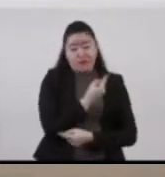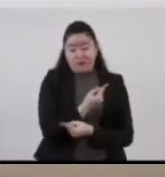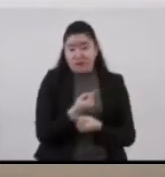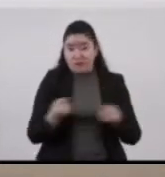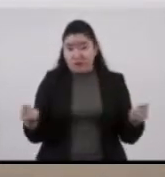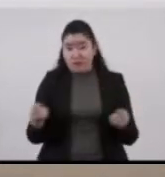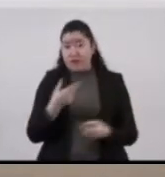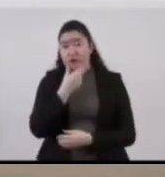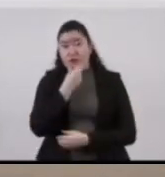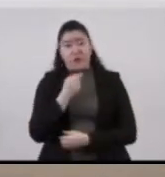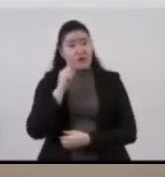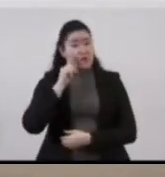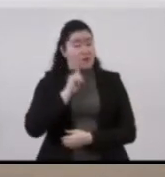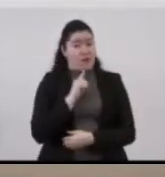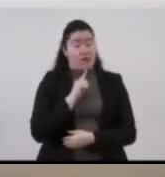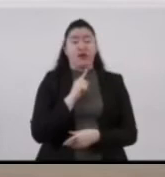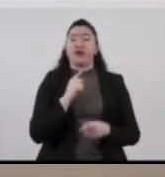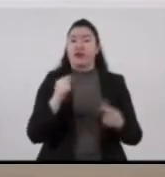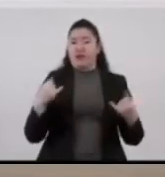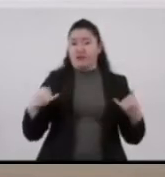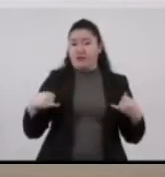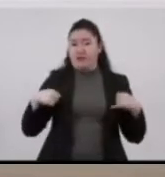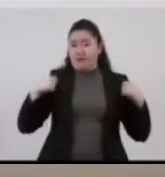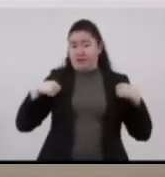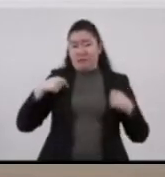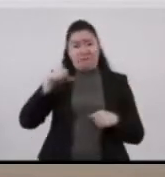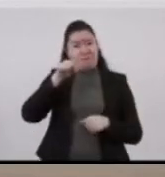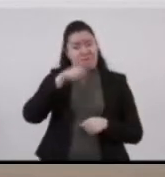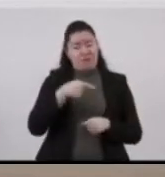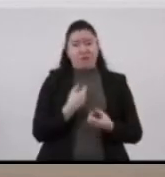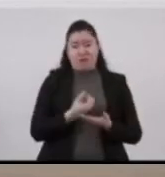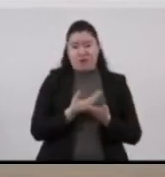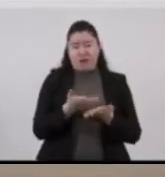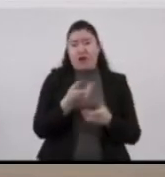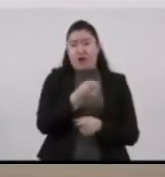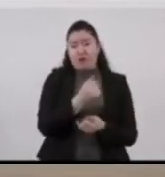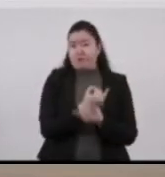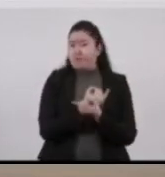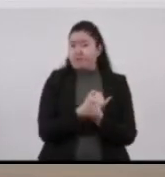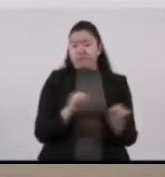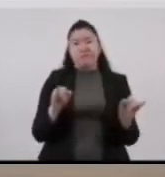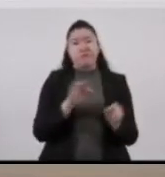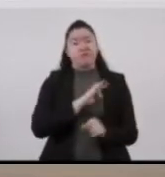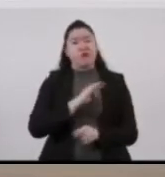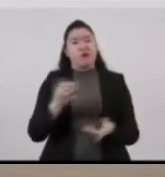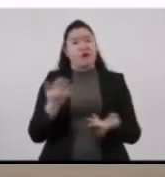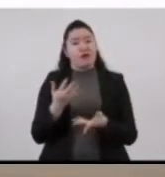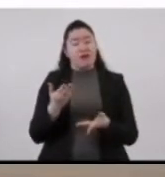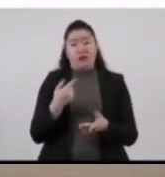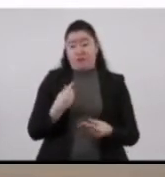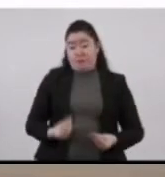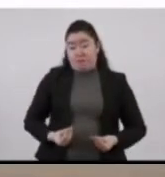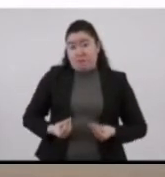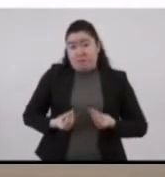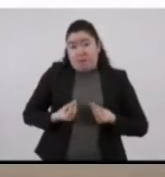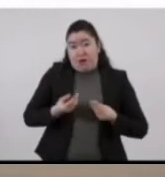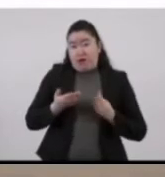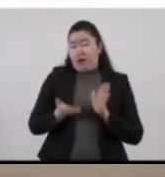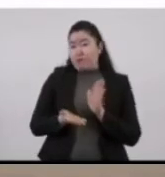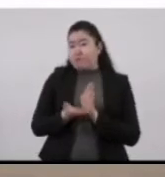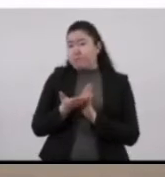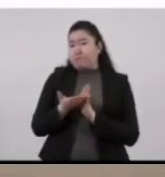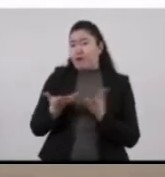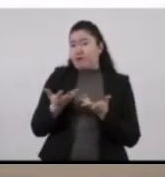adolescentes y con esto generar autonomía y la construcción de un proyecto de vida. También